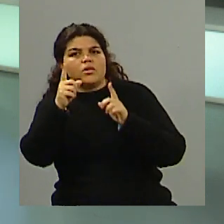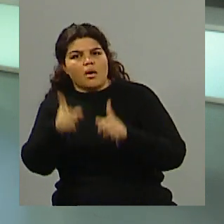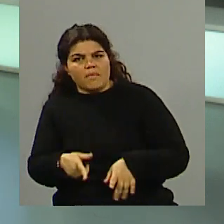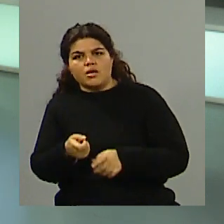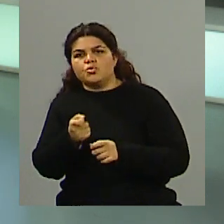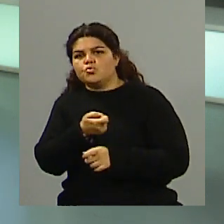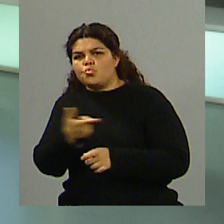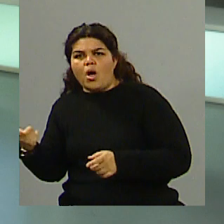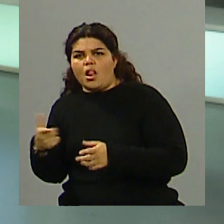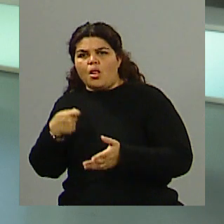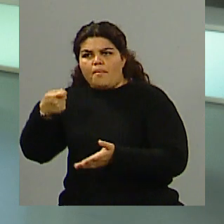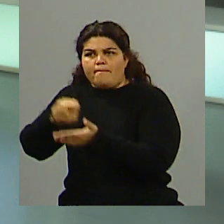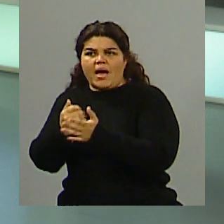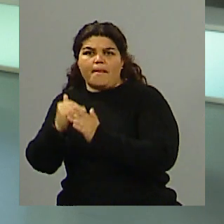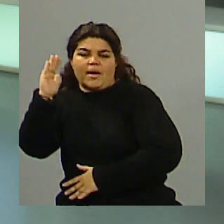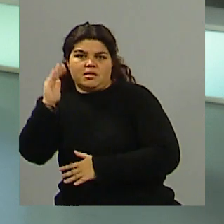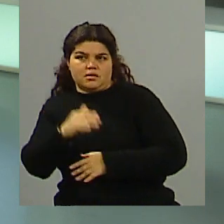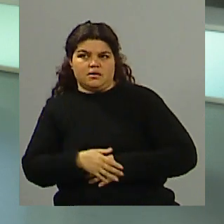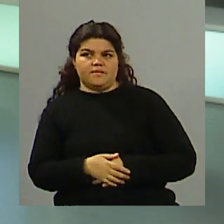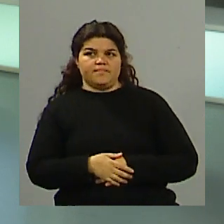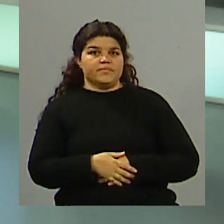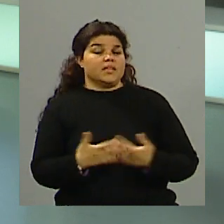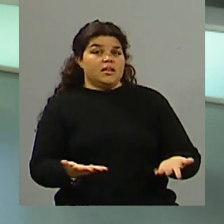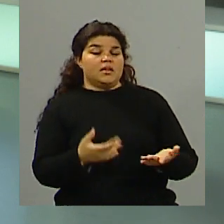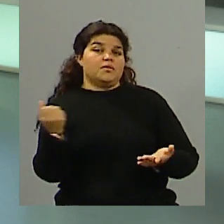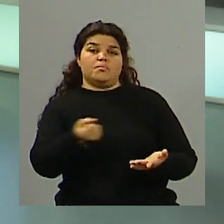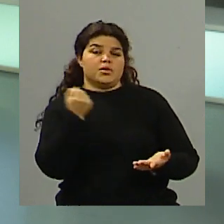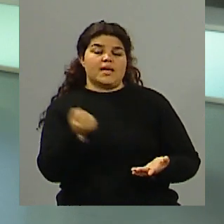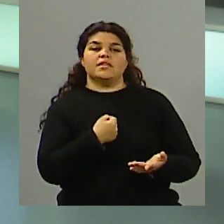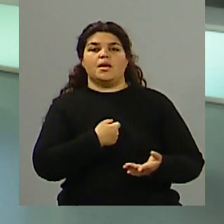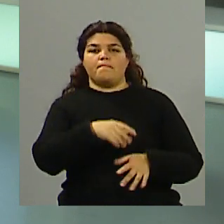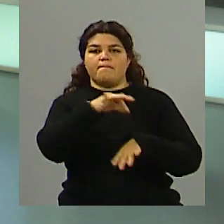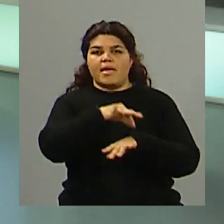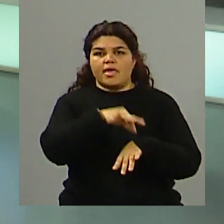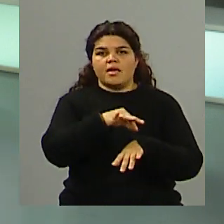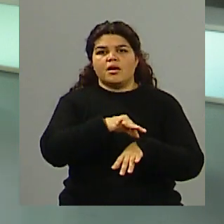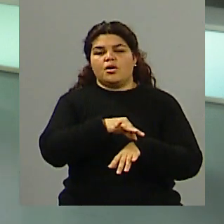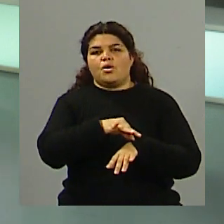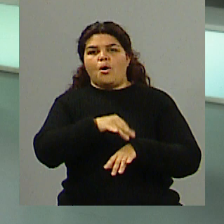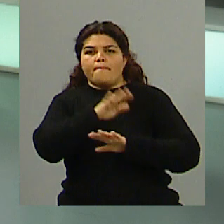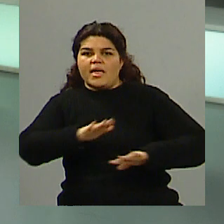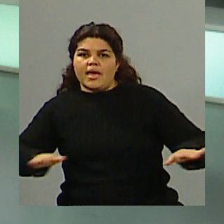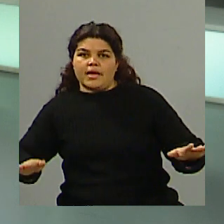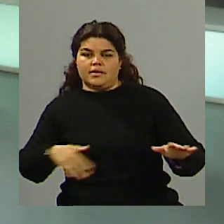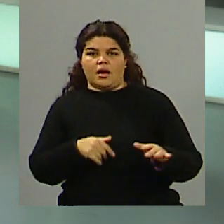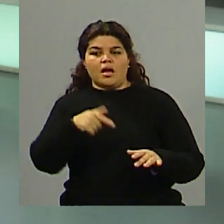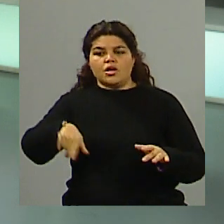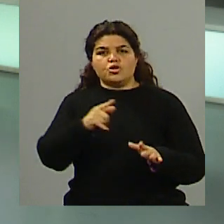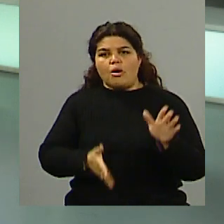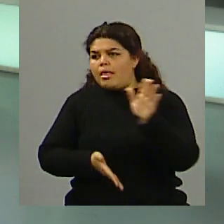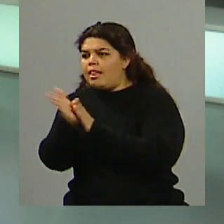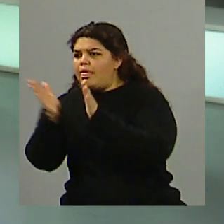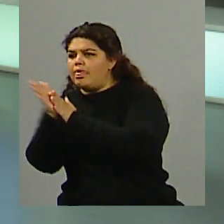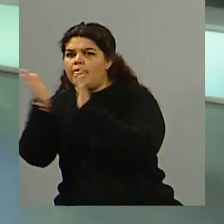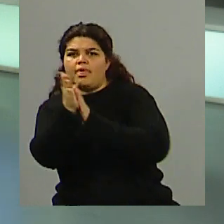médicos y los pediatras en especial es para que no emigren. La policía hay que pagarle mejor para que no se corrompa. Los maestros hay que pagarle mejor para que